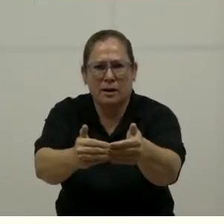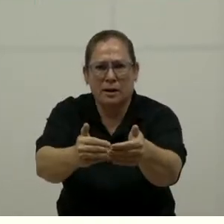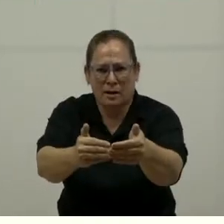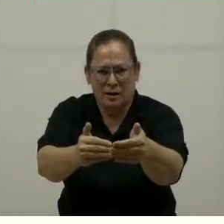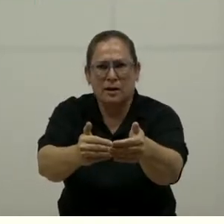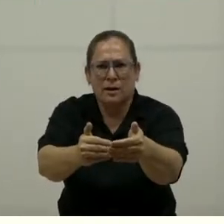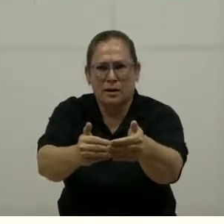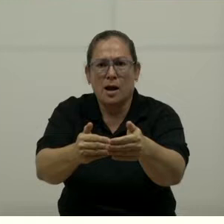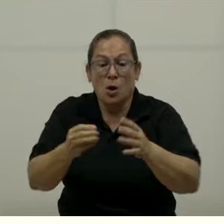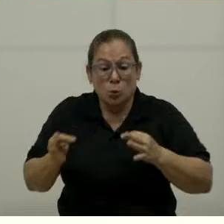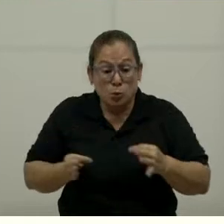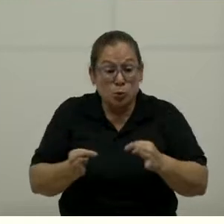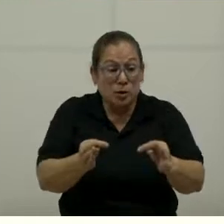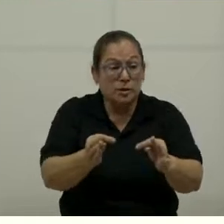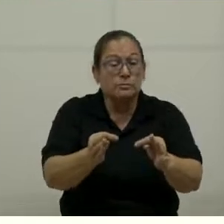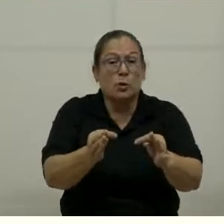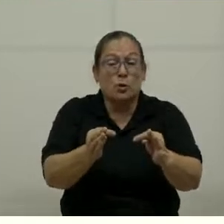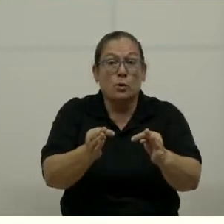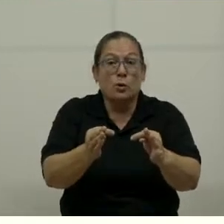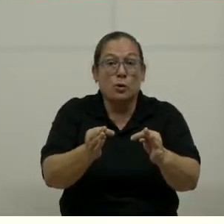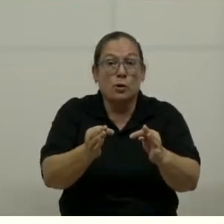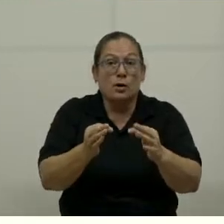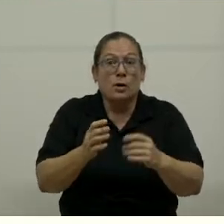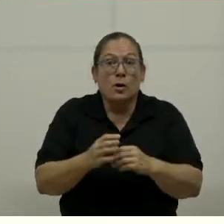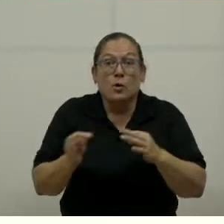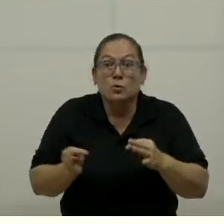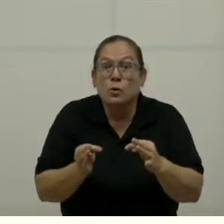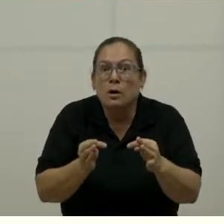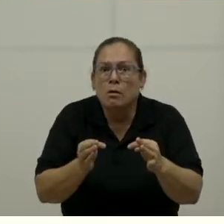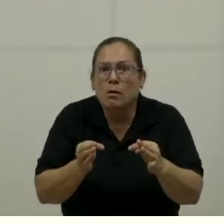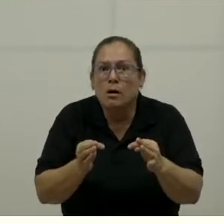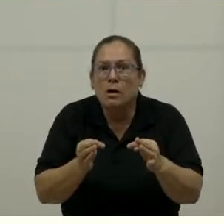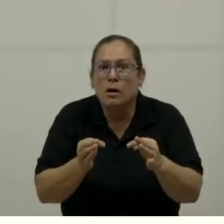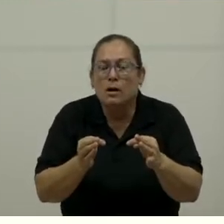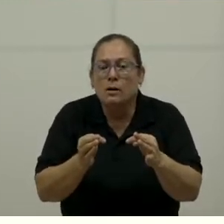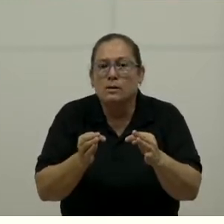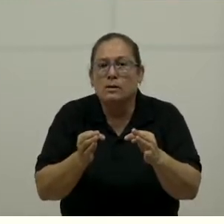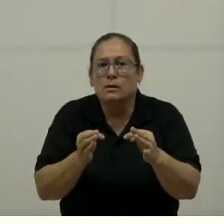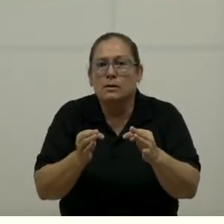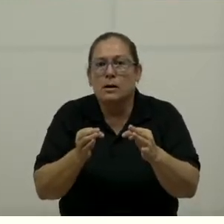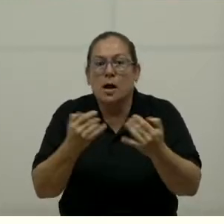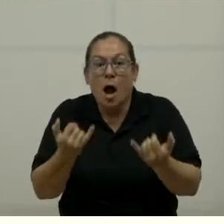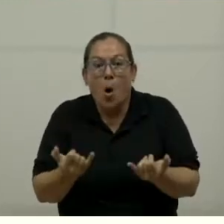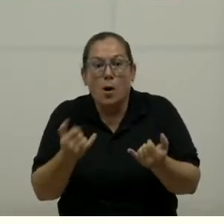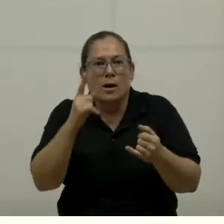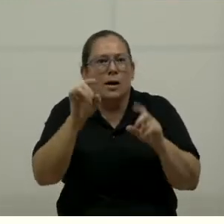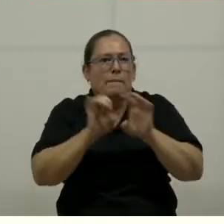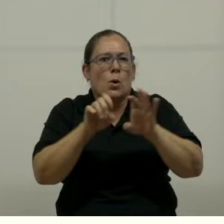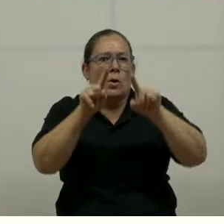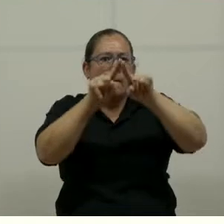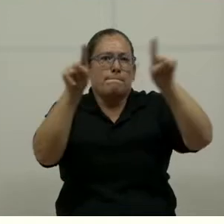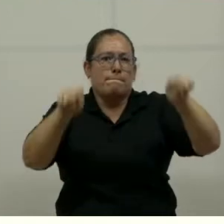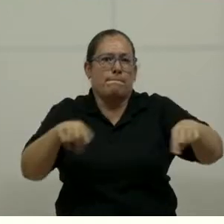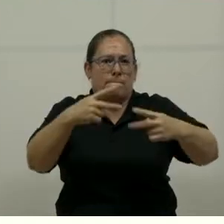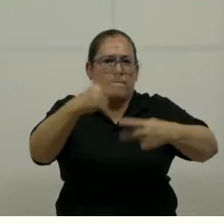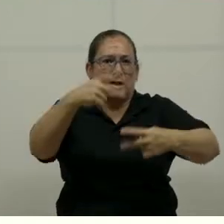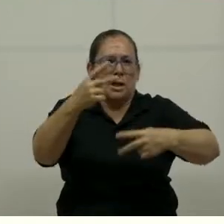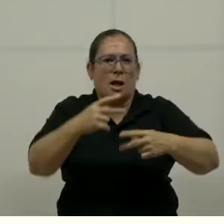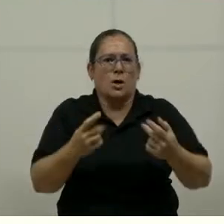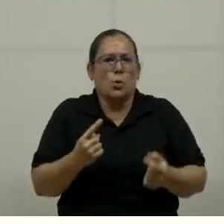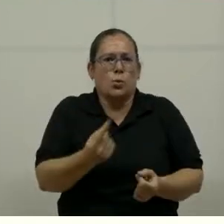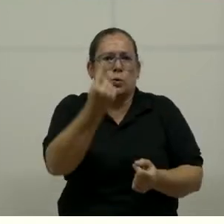el turismo, si el Instituto Constitucional de Turismo estuviera en la ventanilla única de inversión de